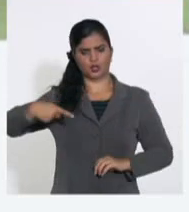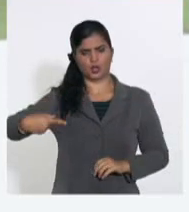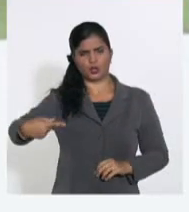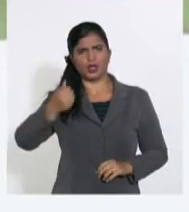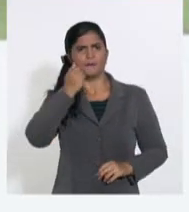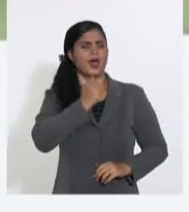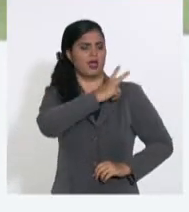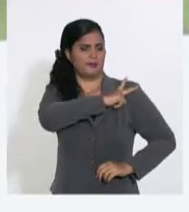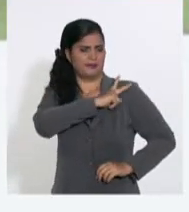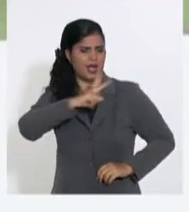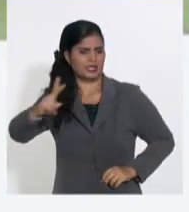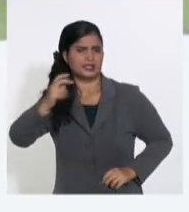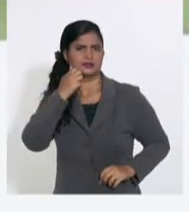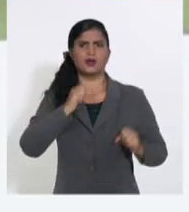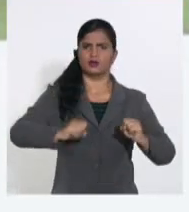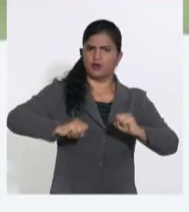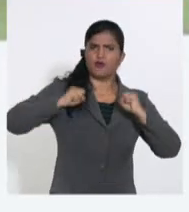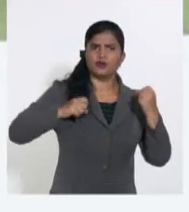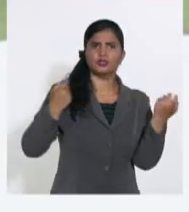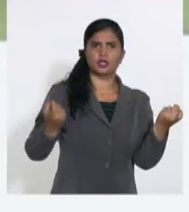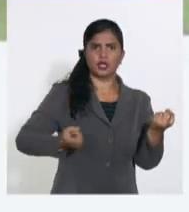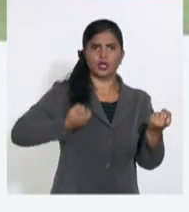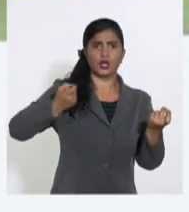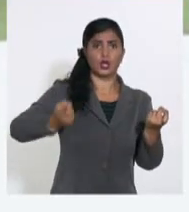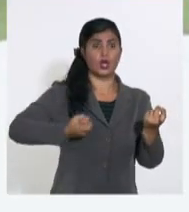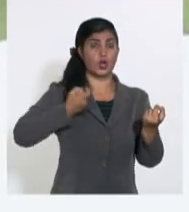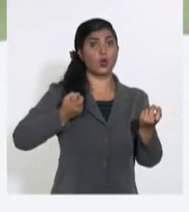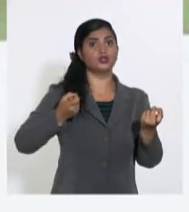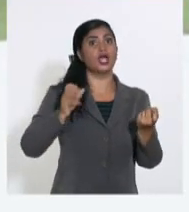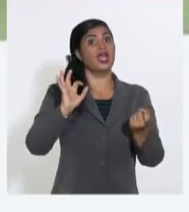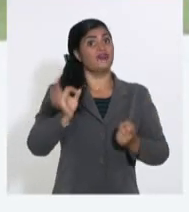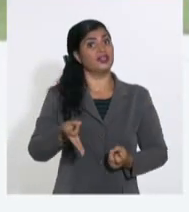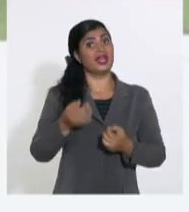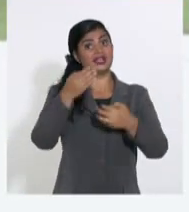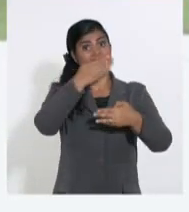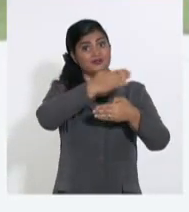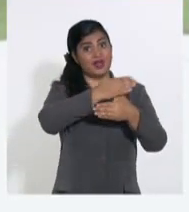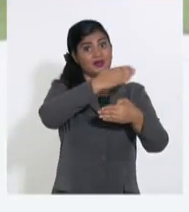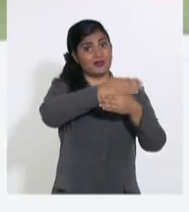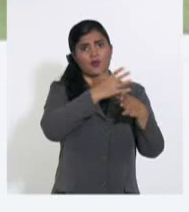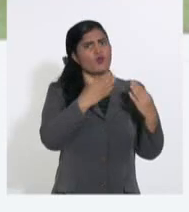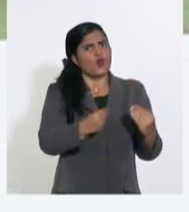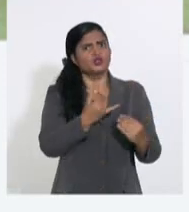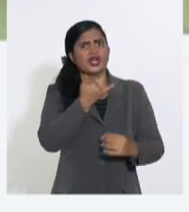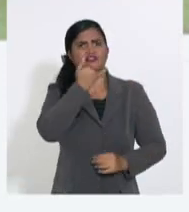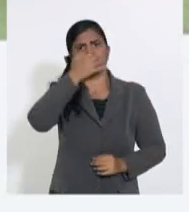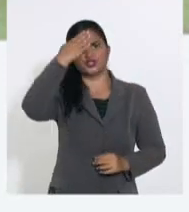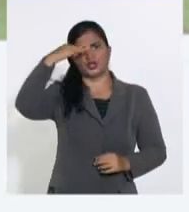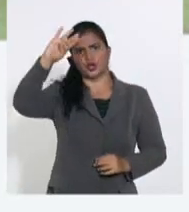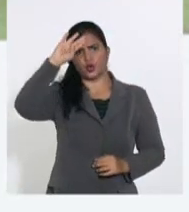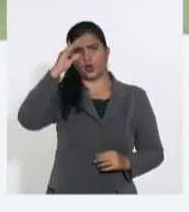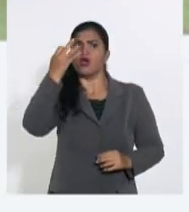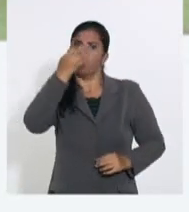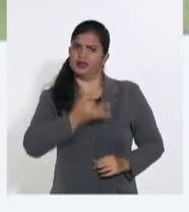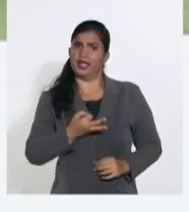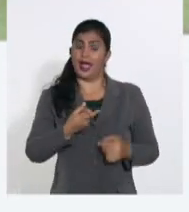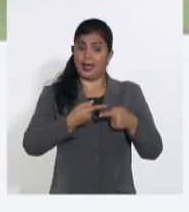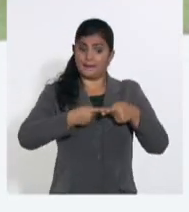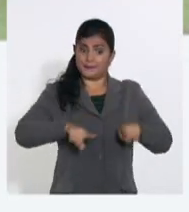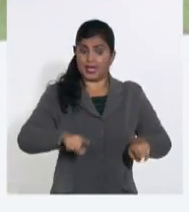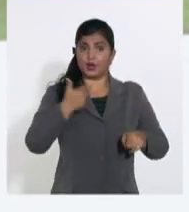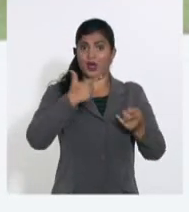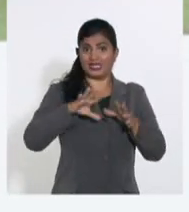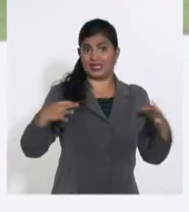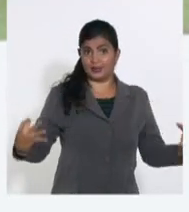insatisfacciones por la rudeza de estos tiempos, esta es una tierra de tradición, también de